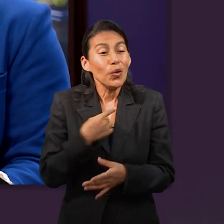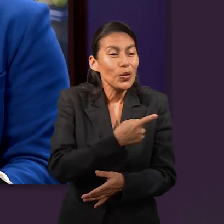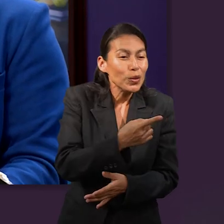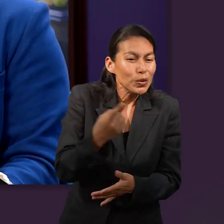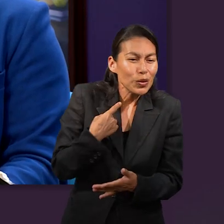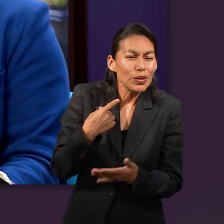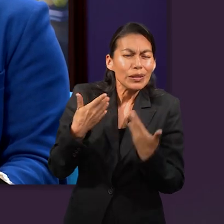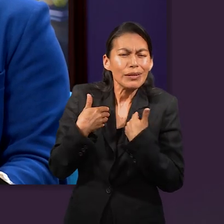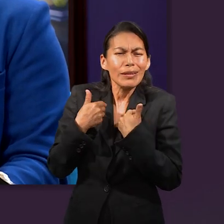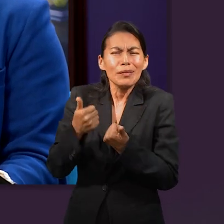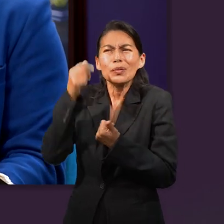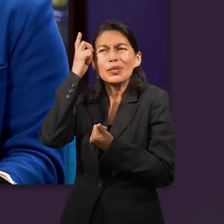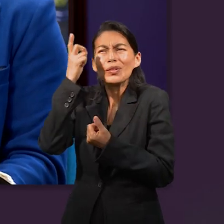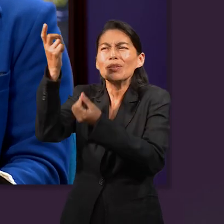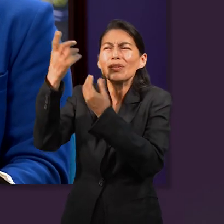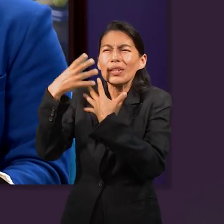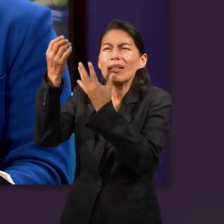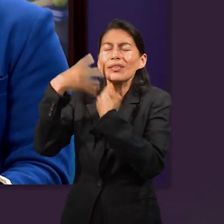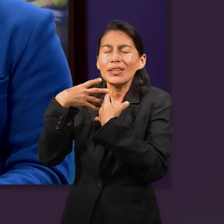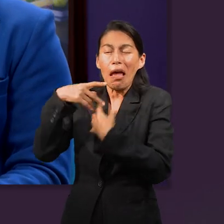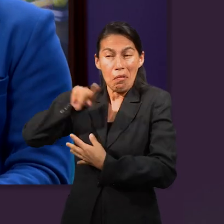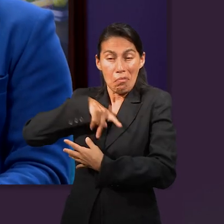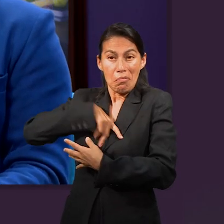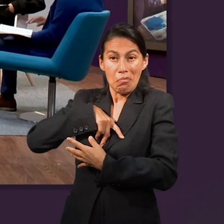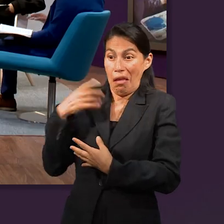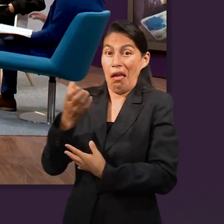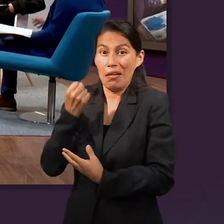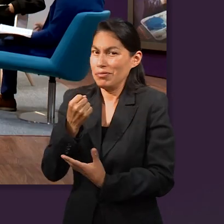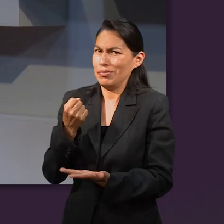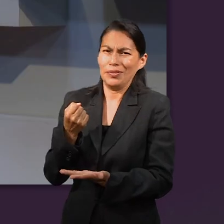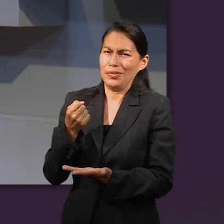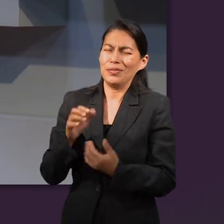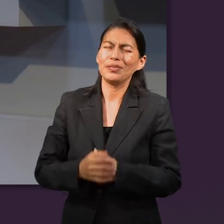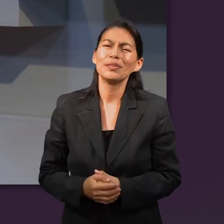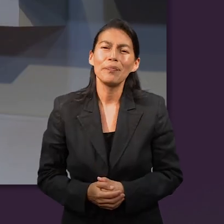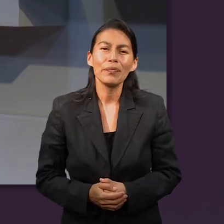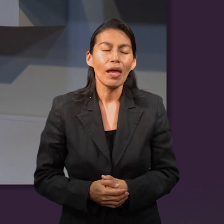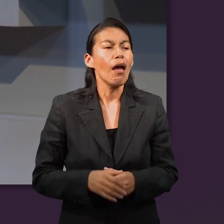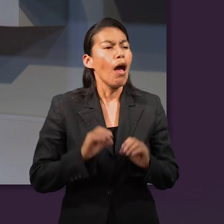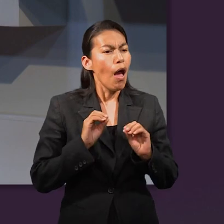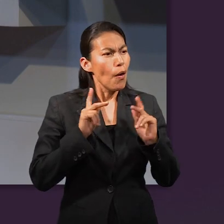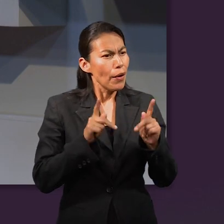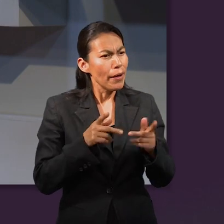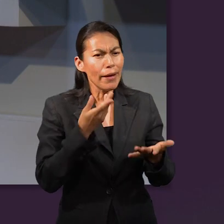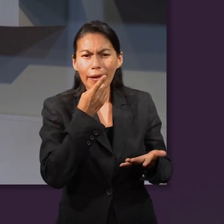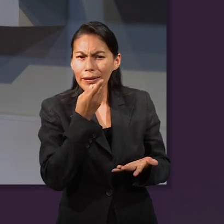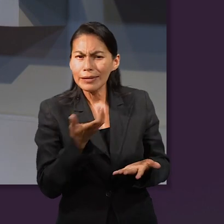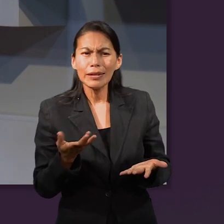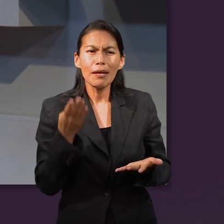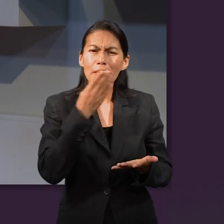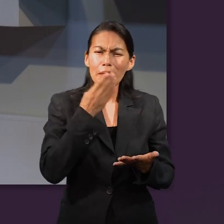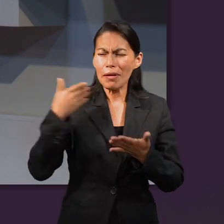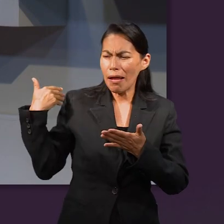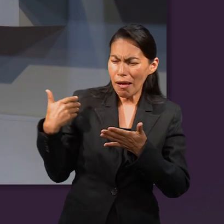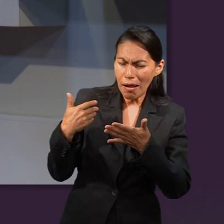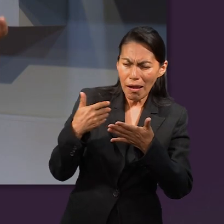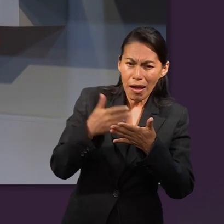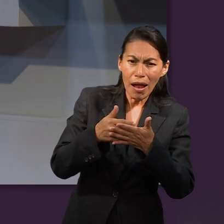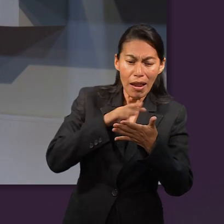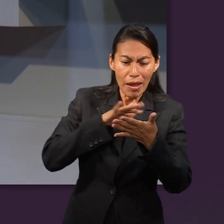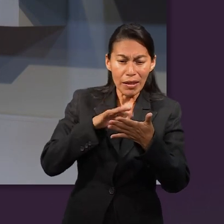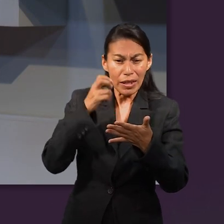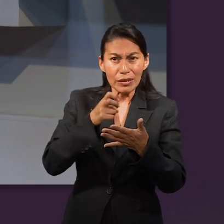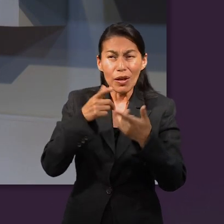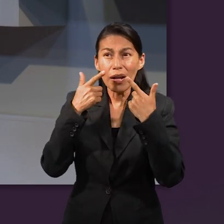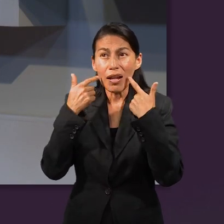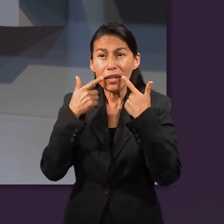de cuando nosotros comprendemos lo que el Señor nos da. Ok, quiere decir que el hilo conductor que encontramos en toda la Biblia y todo lo que